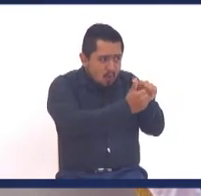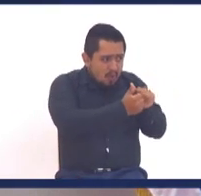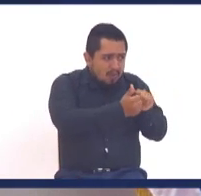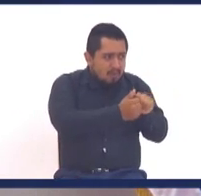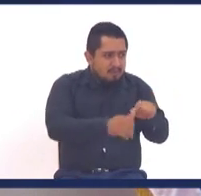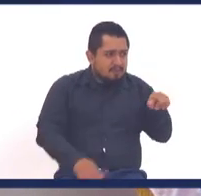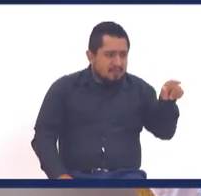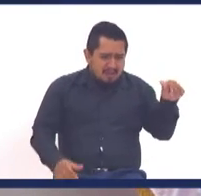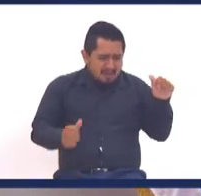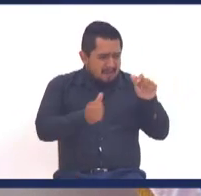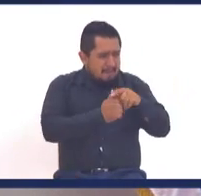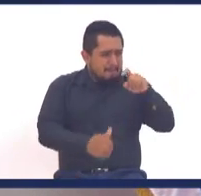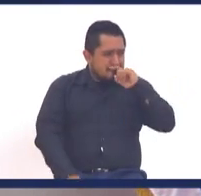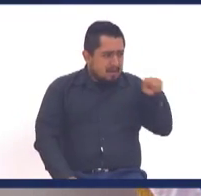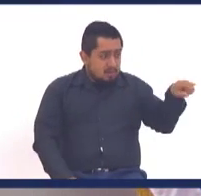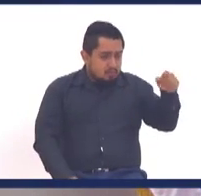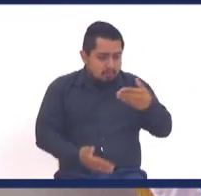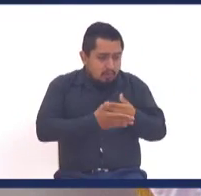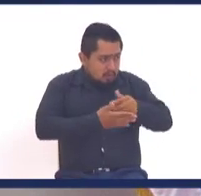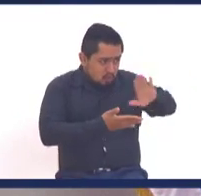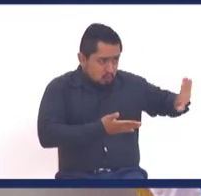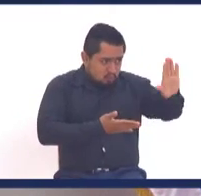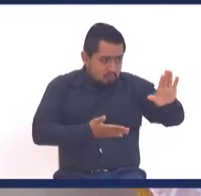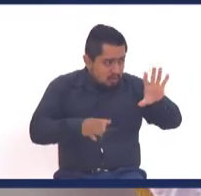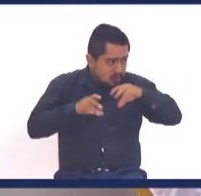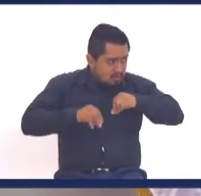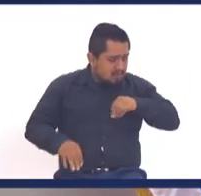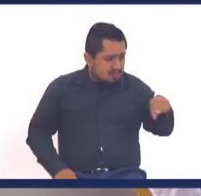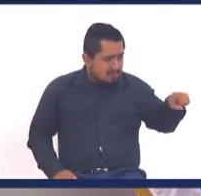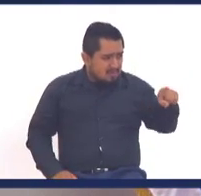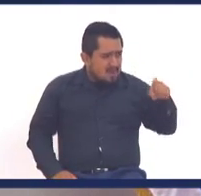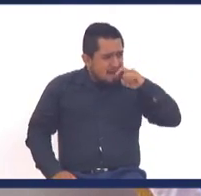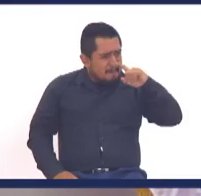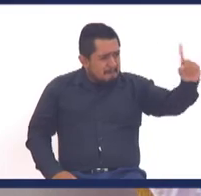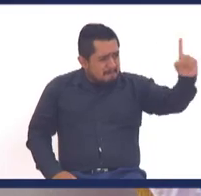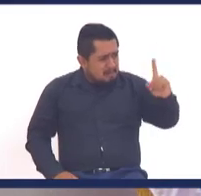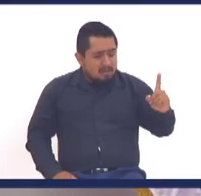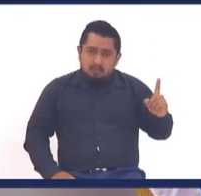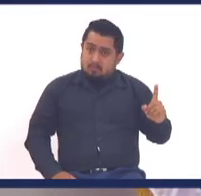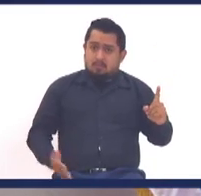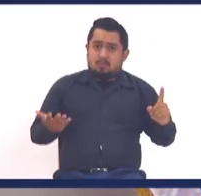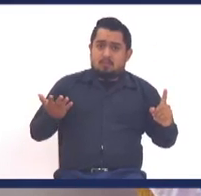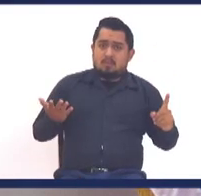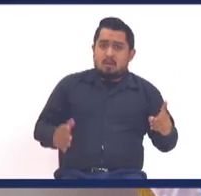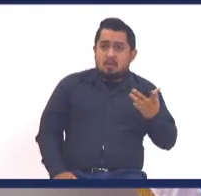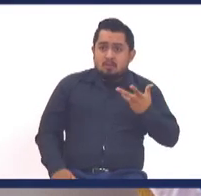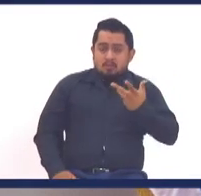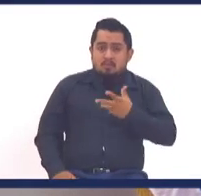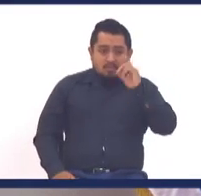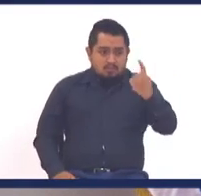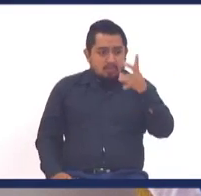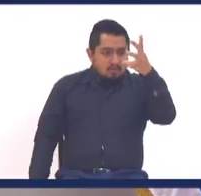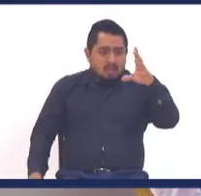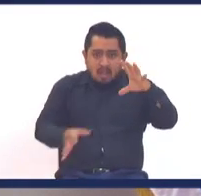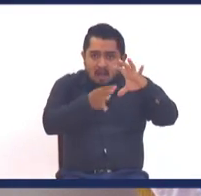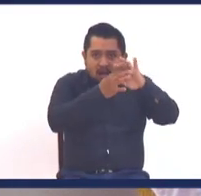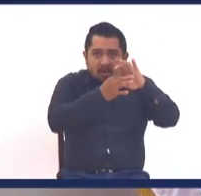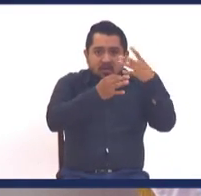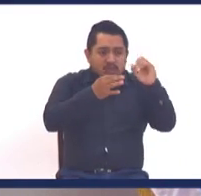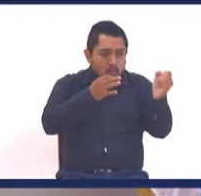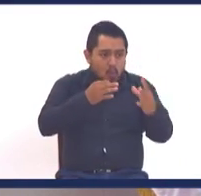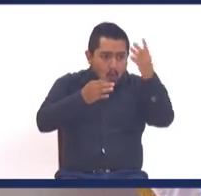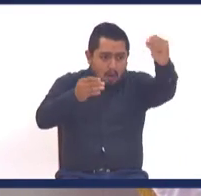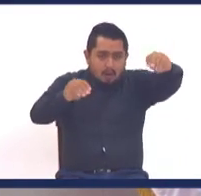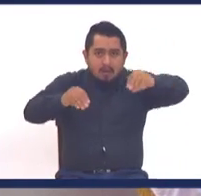tu papá que nunca reconoció que tú eres su hijo, ahora llega y puede saber, claro, pero qué, porque todo aquel que está en Cristo, que dice la Biblia,